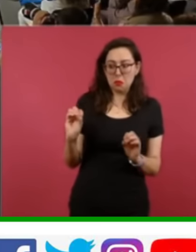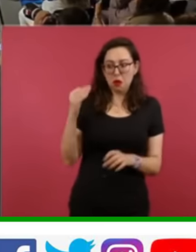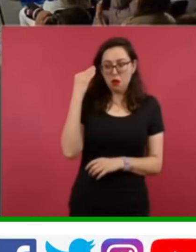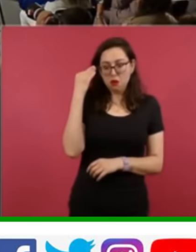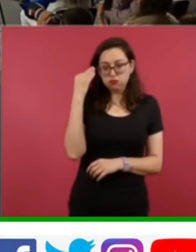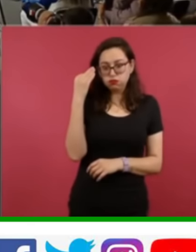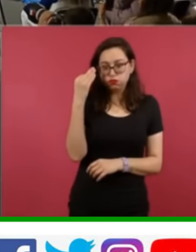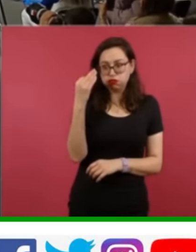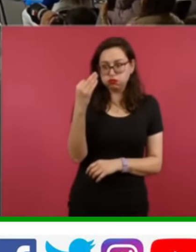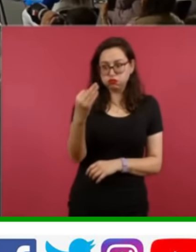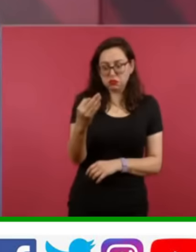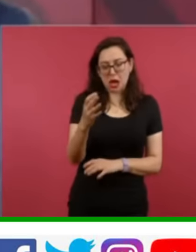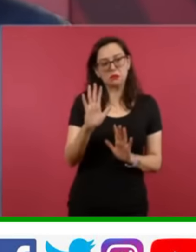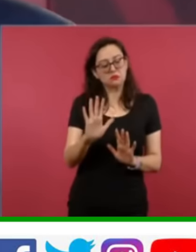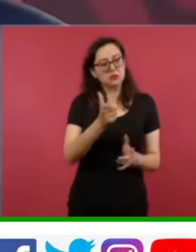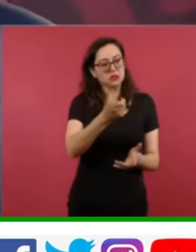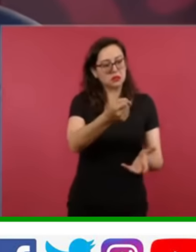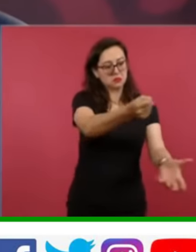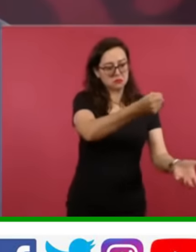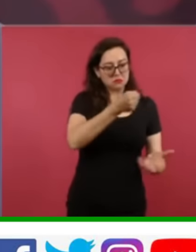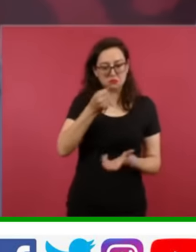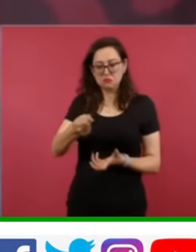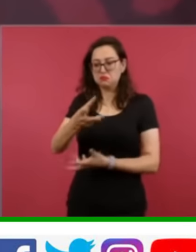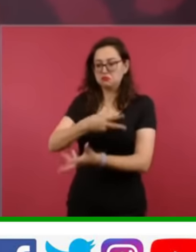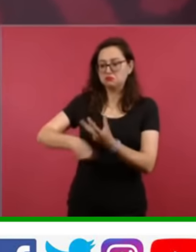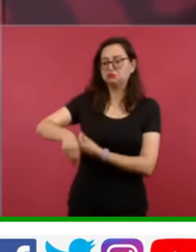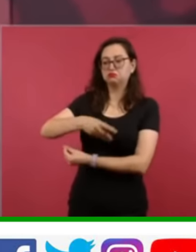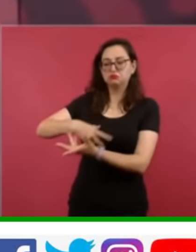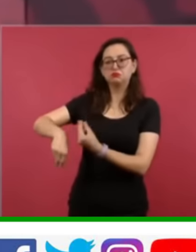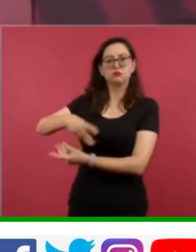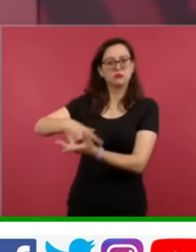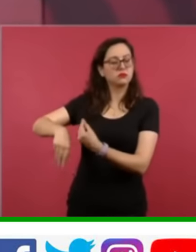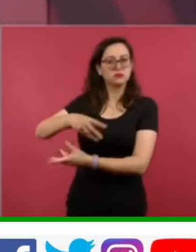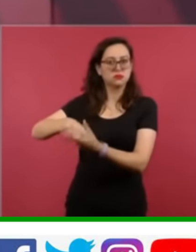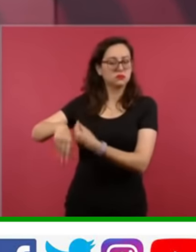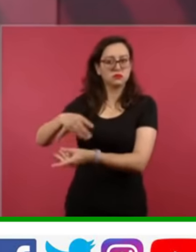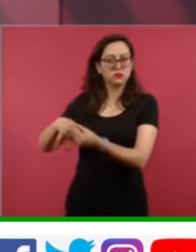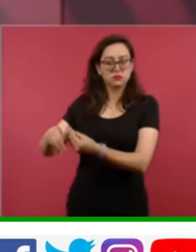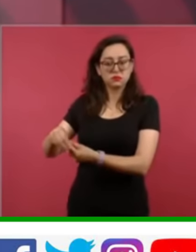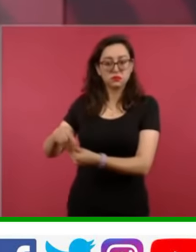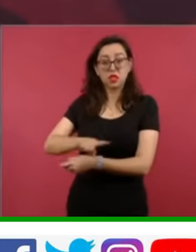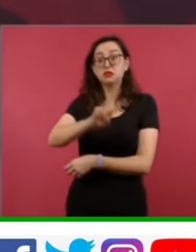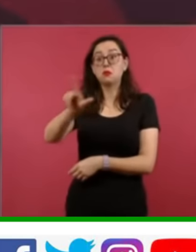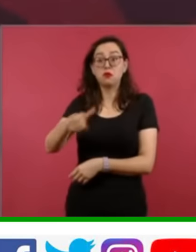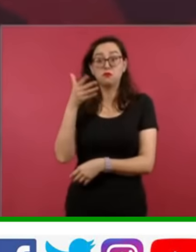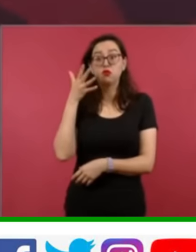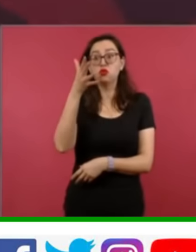siempre, a reclamarlo. No pierde el derecho.